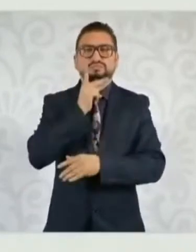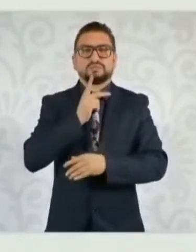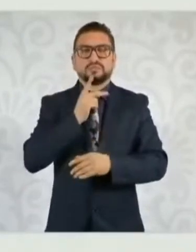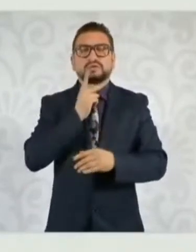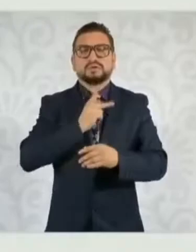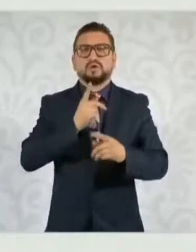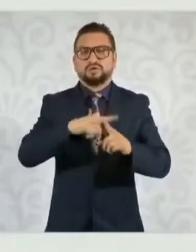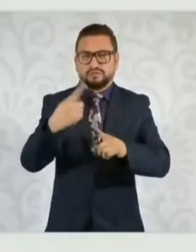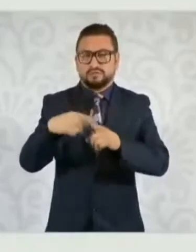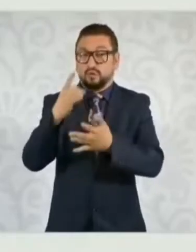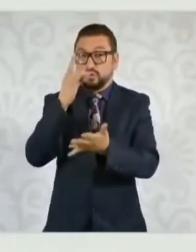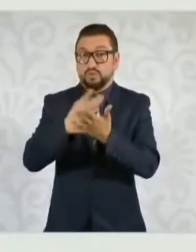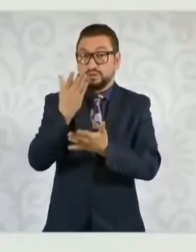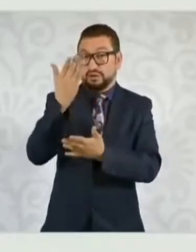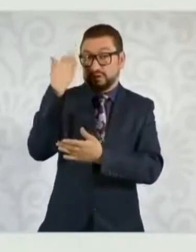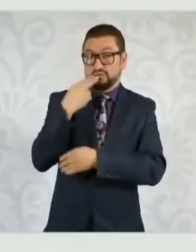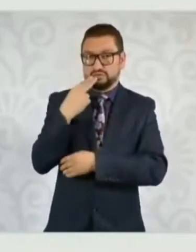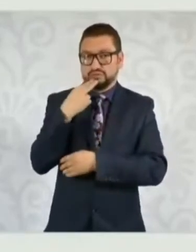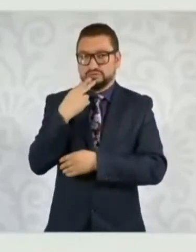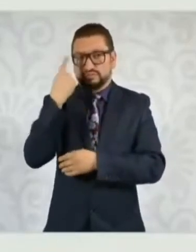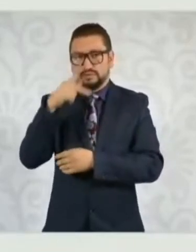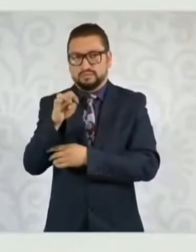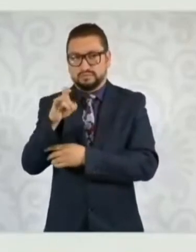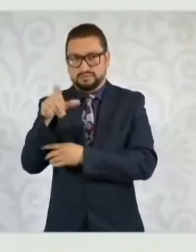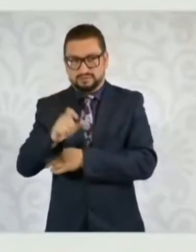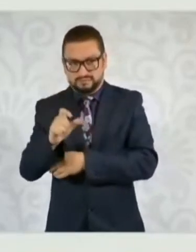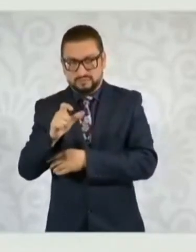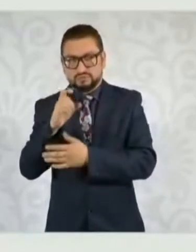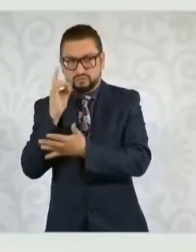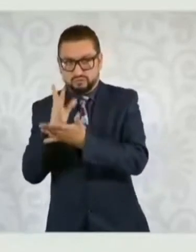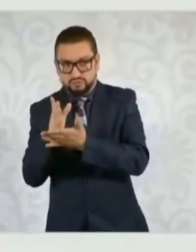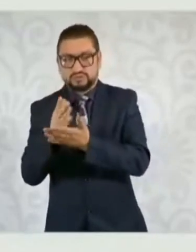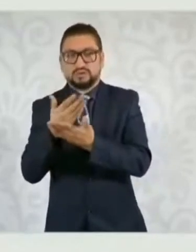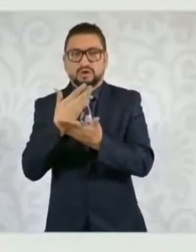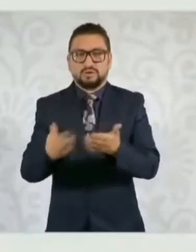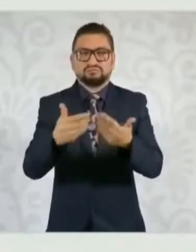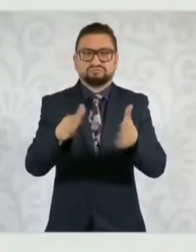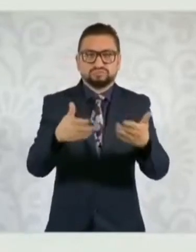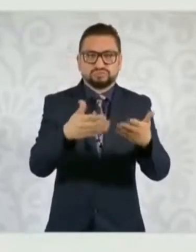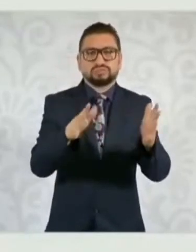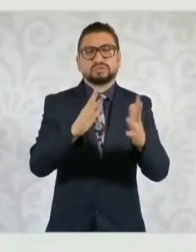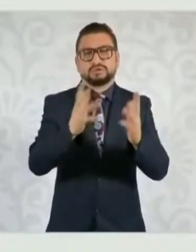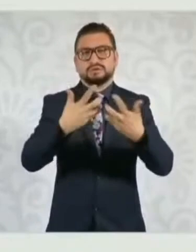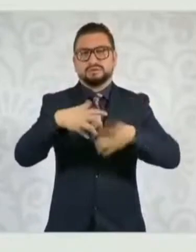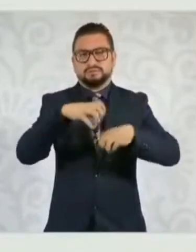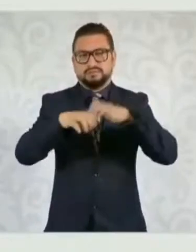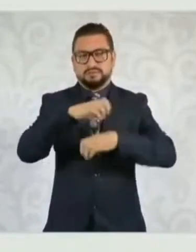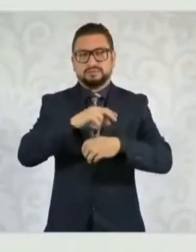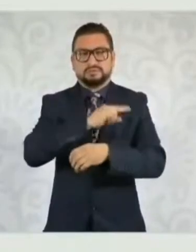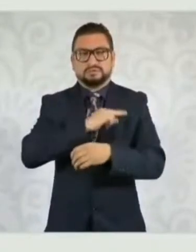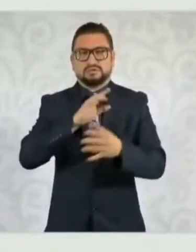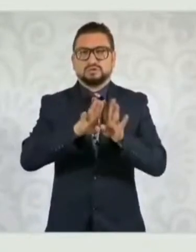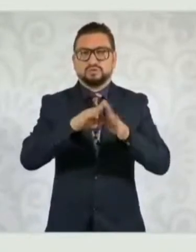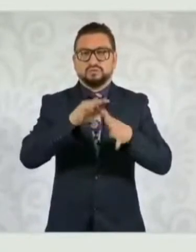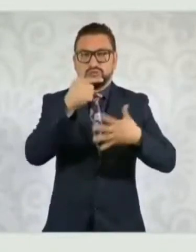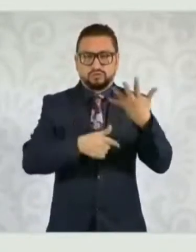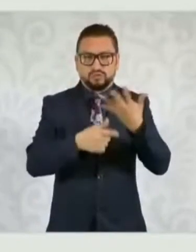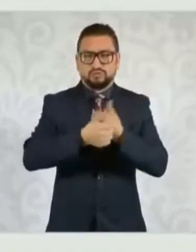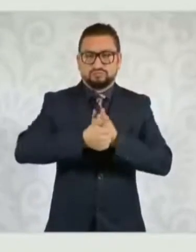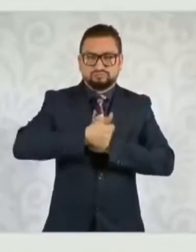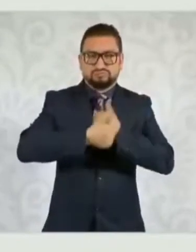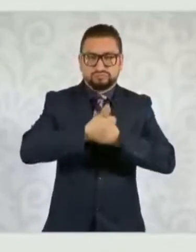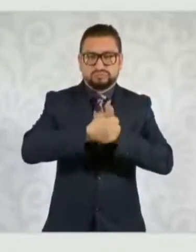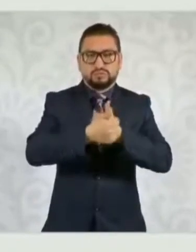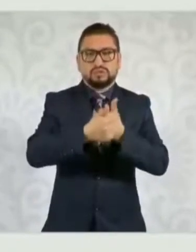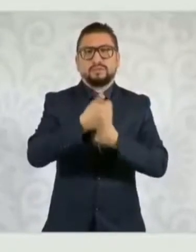únicamente estaban reservadas para petróleo mexicanos. Se incorporan estas empresas a un esquema de competencia,